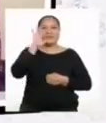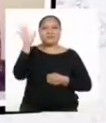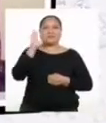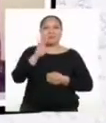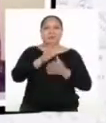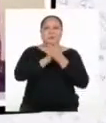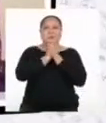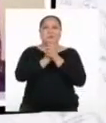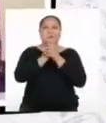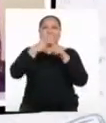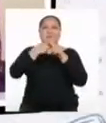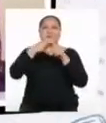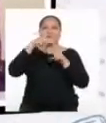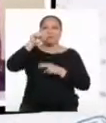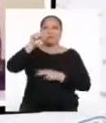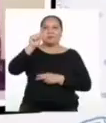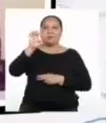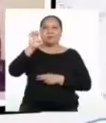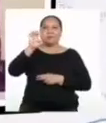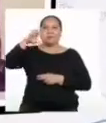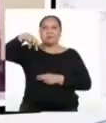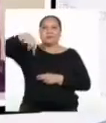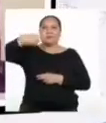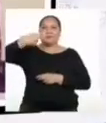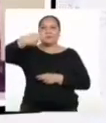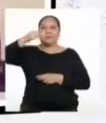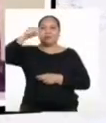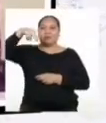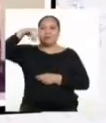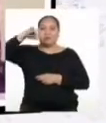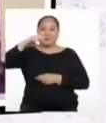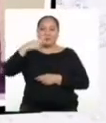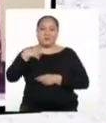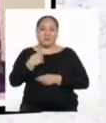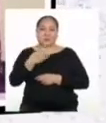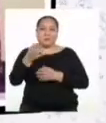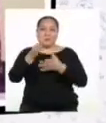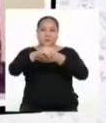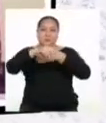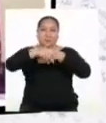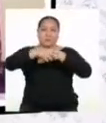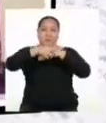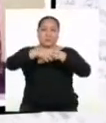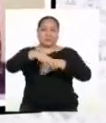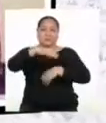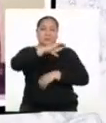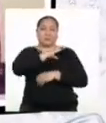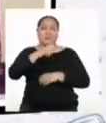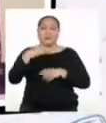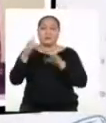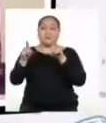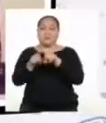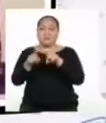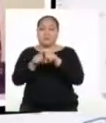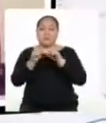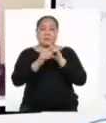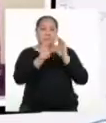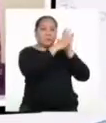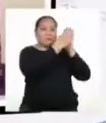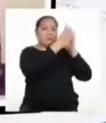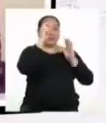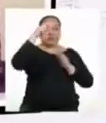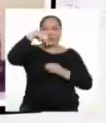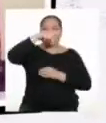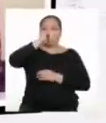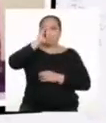Hola, amigos y amigas. Soy Stephanie y los saludos del callao. Les cuento que yo también estoy armando un texto instructivo para mi fanzine,